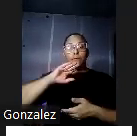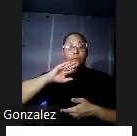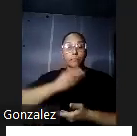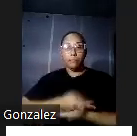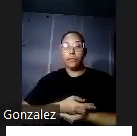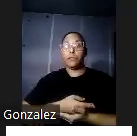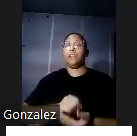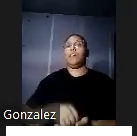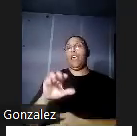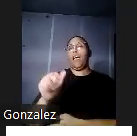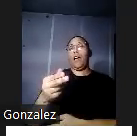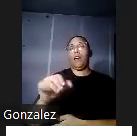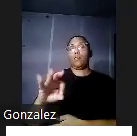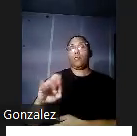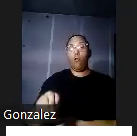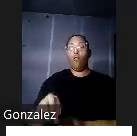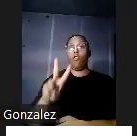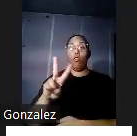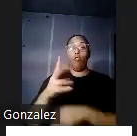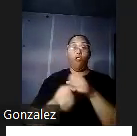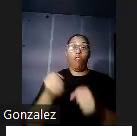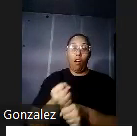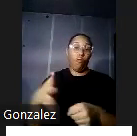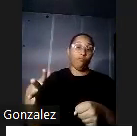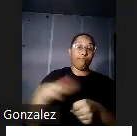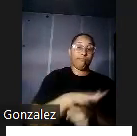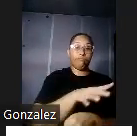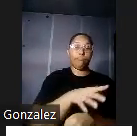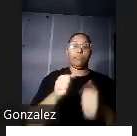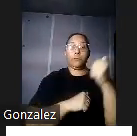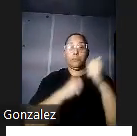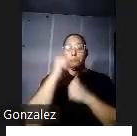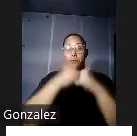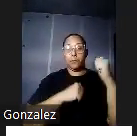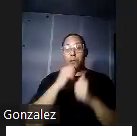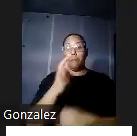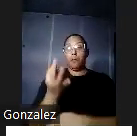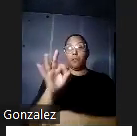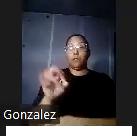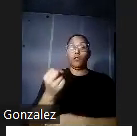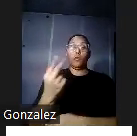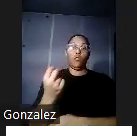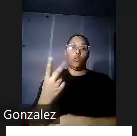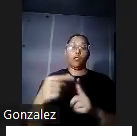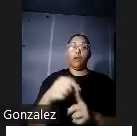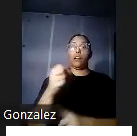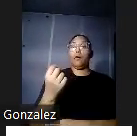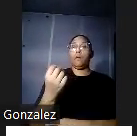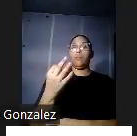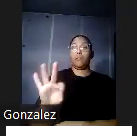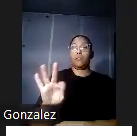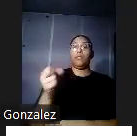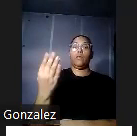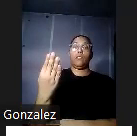casa tardó dos años en completarse entre 1912 y 1914 y además el señor Hatch